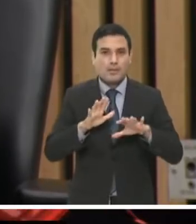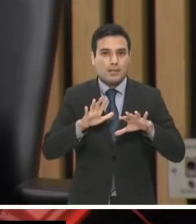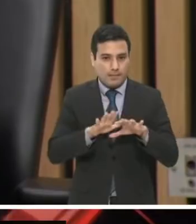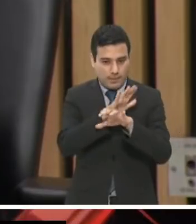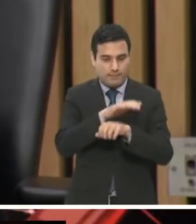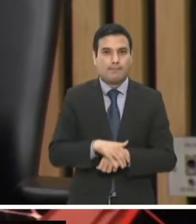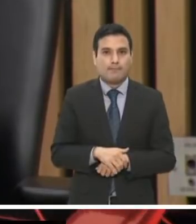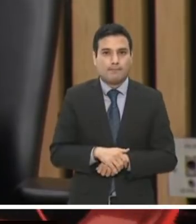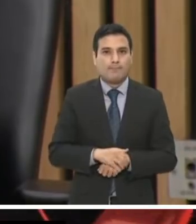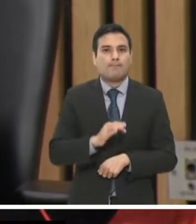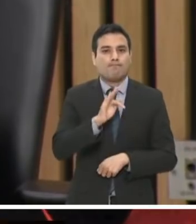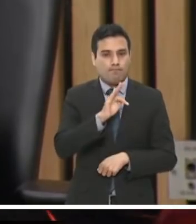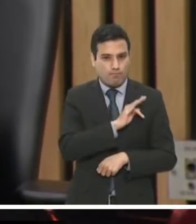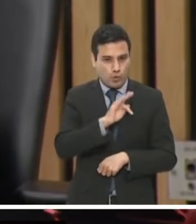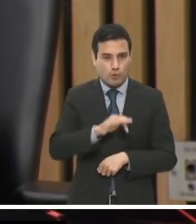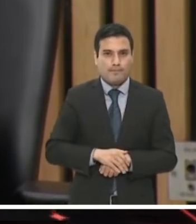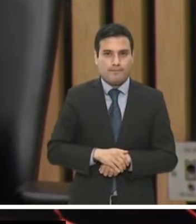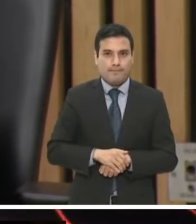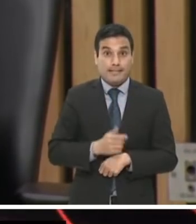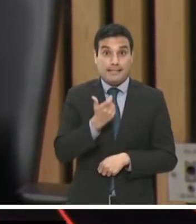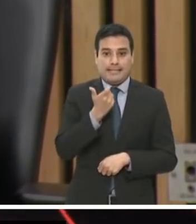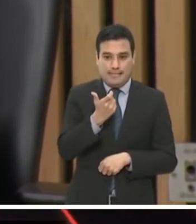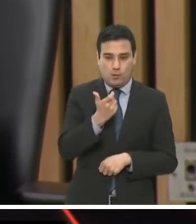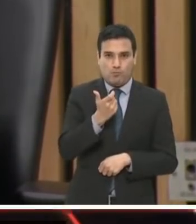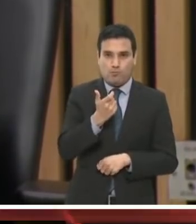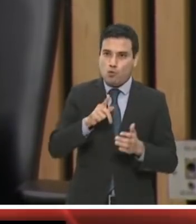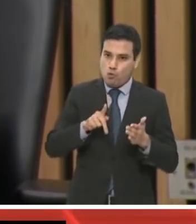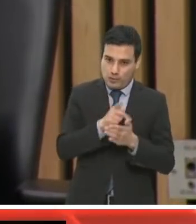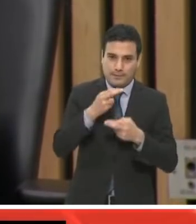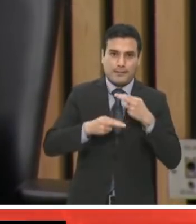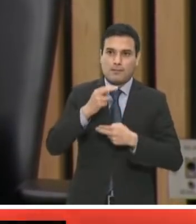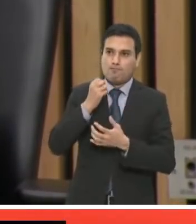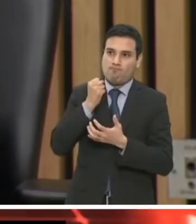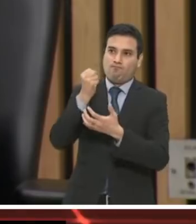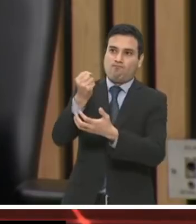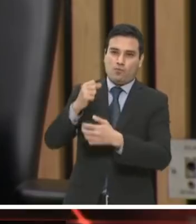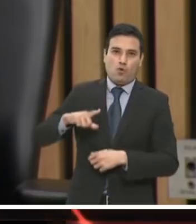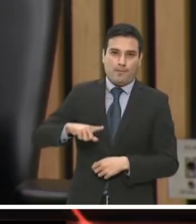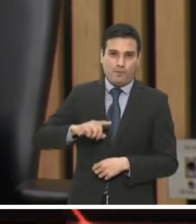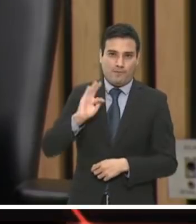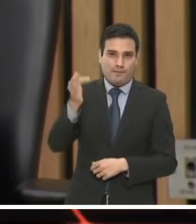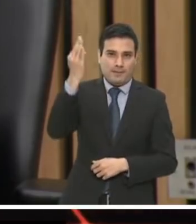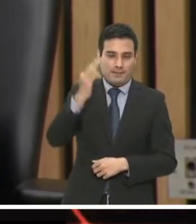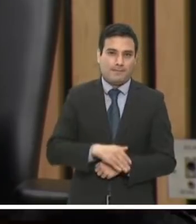atender el tema y regresar el dinero a la Tesorería de la Federación.